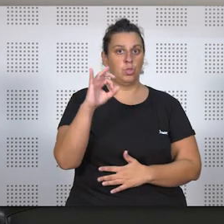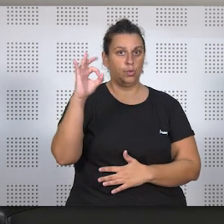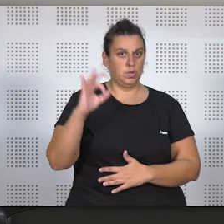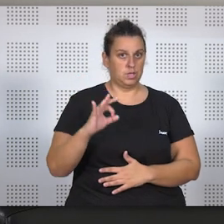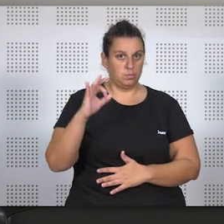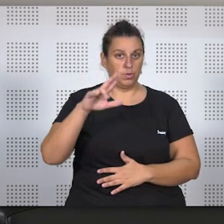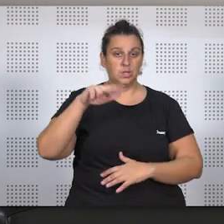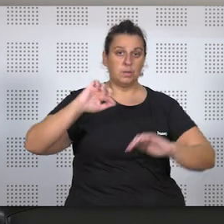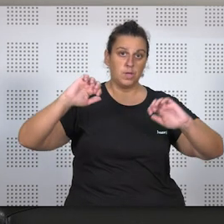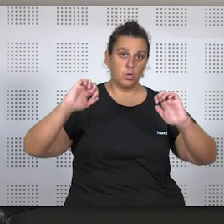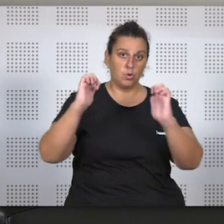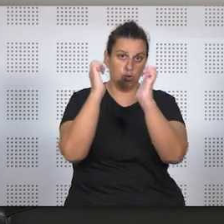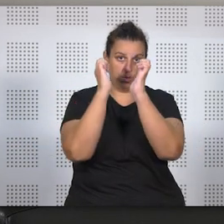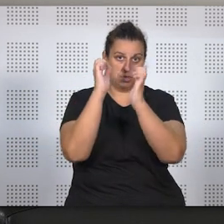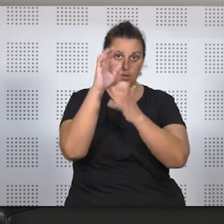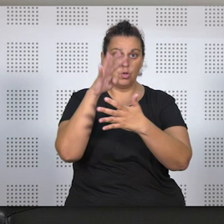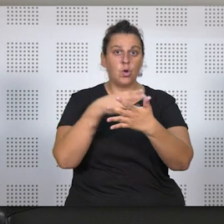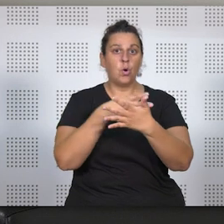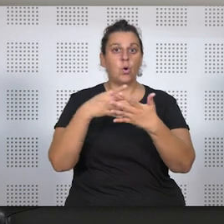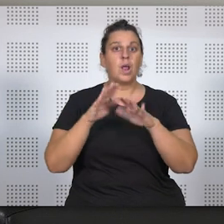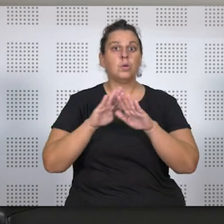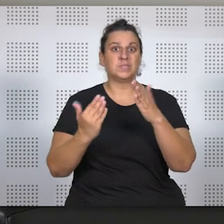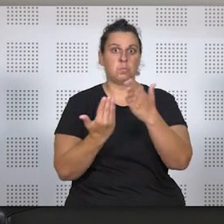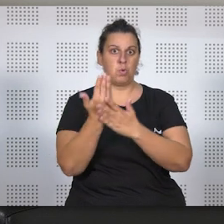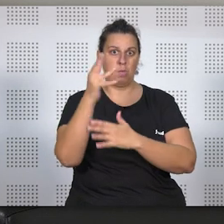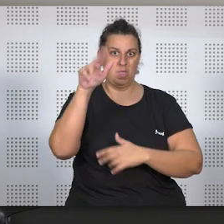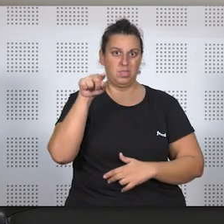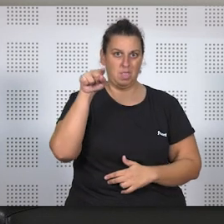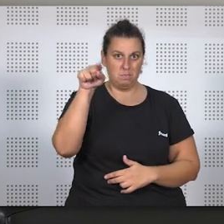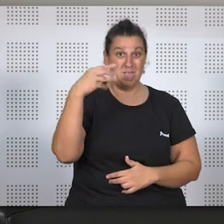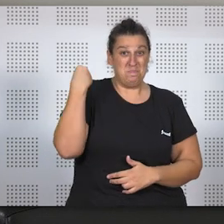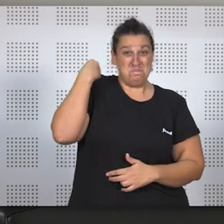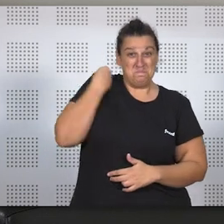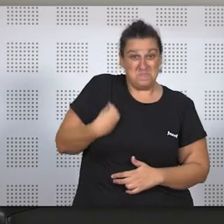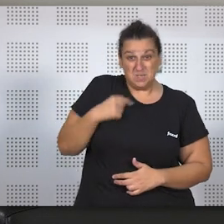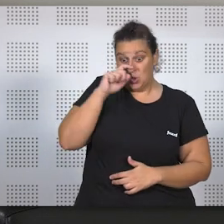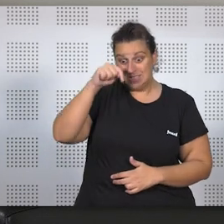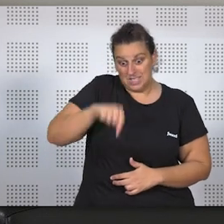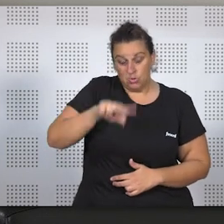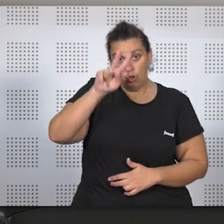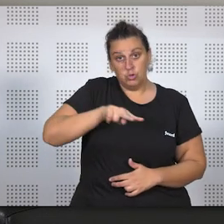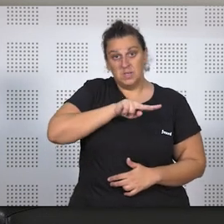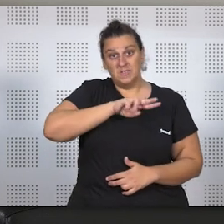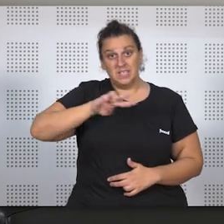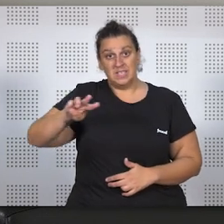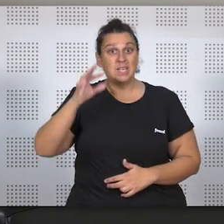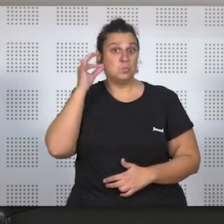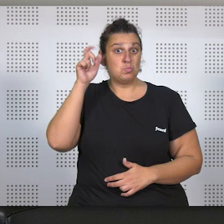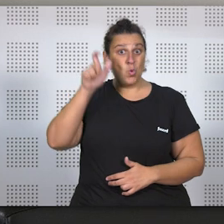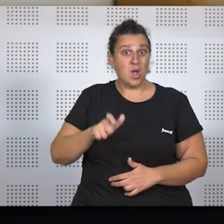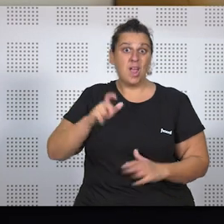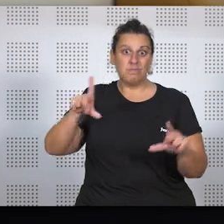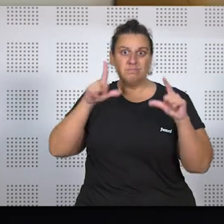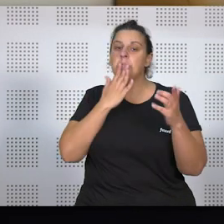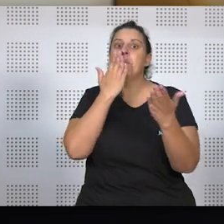la concentración de la misma en horario exclusivamente matutino, que es justamente lo que este año, en el año 2023, solicita la